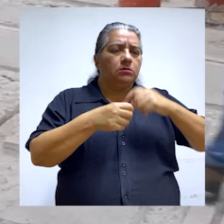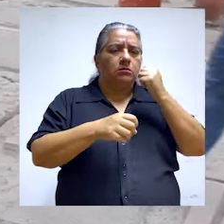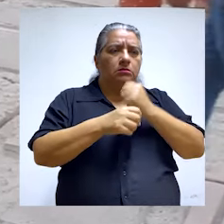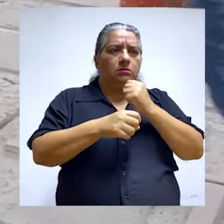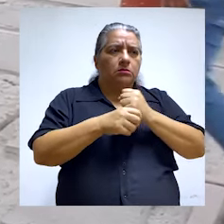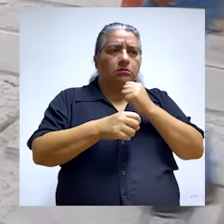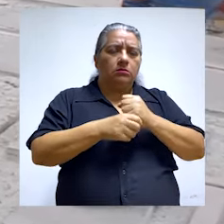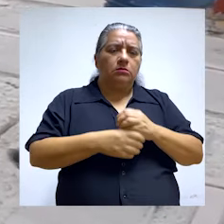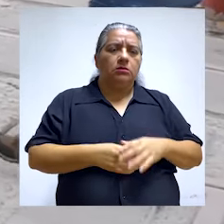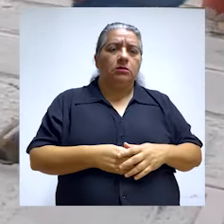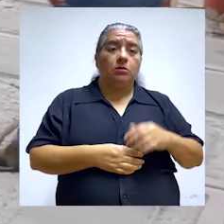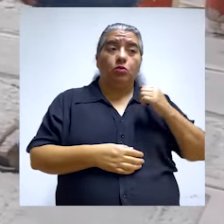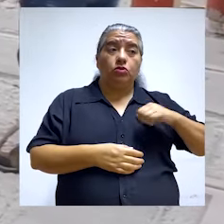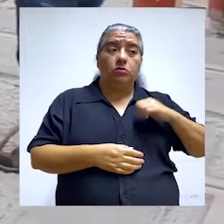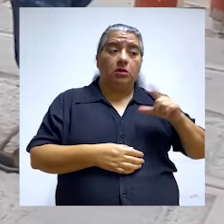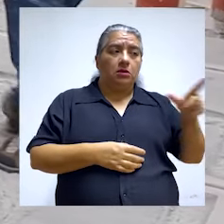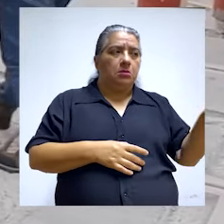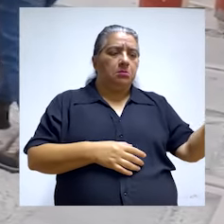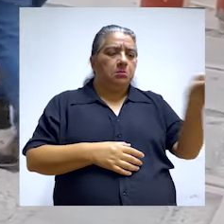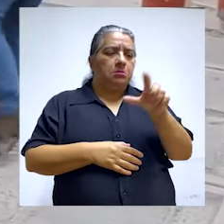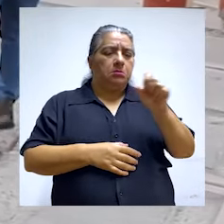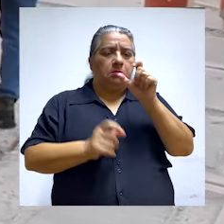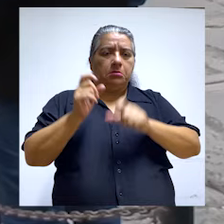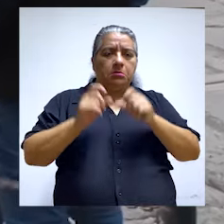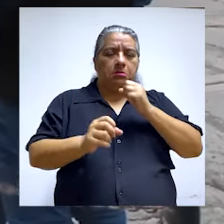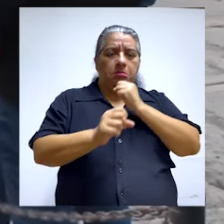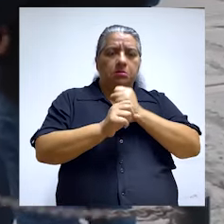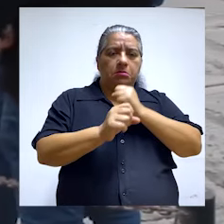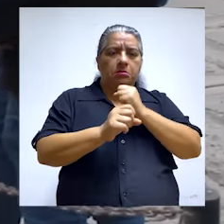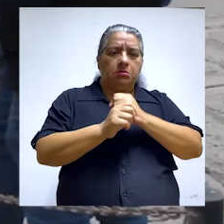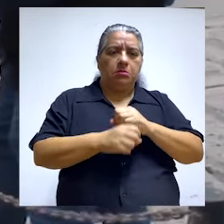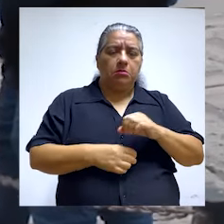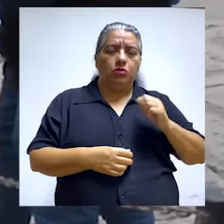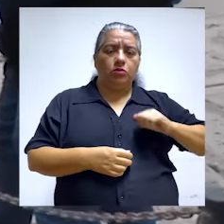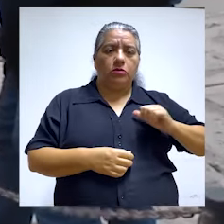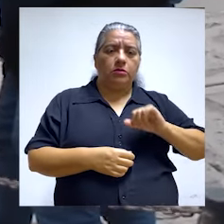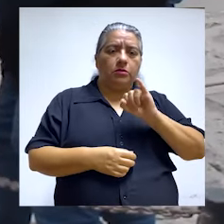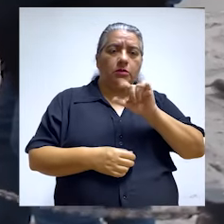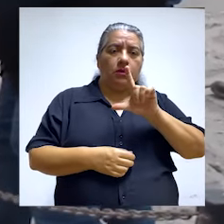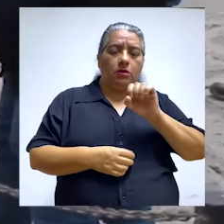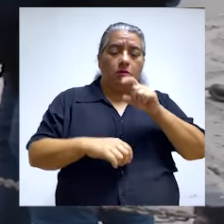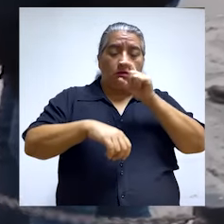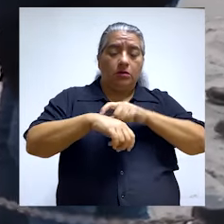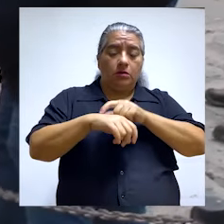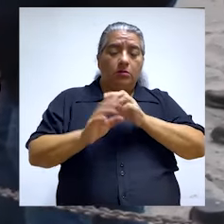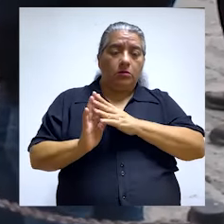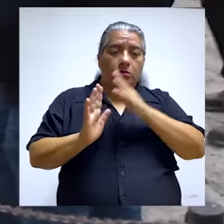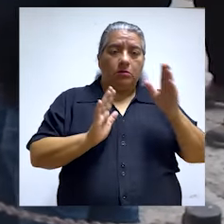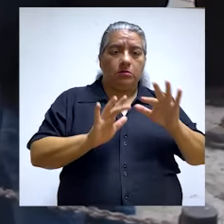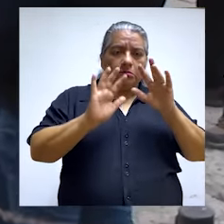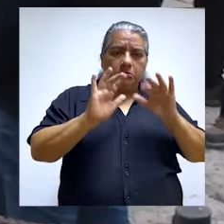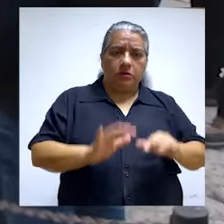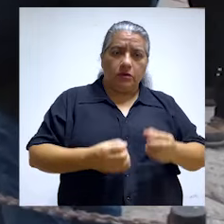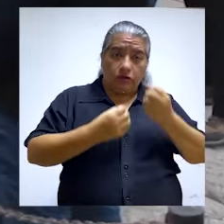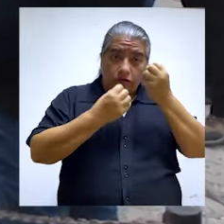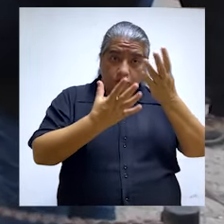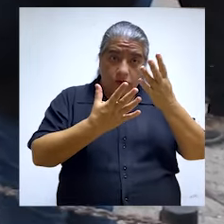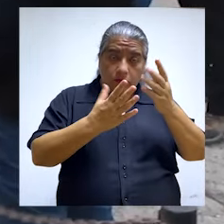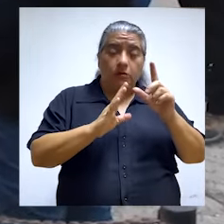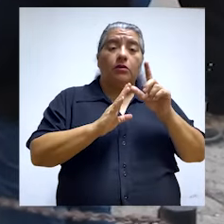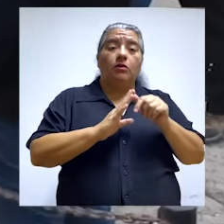evaluar las contrataciones realizadas por funcionarios de la Municipalidad Provincial de Hilo. En los plazos